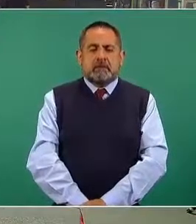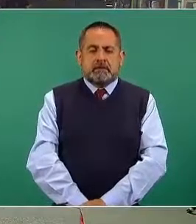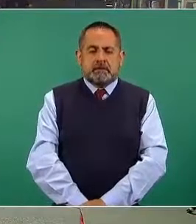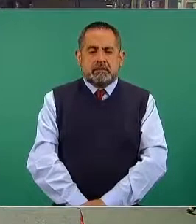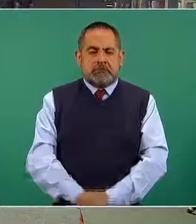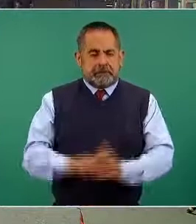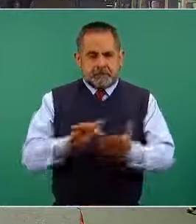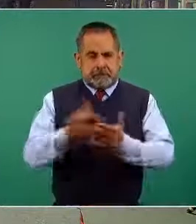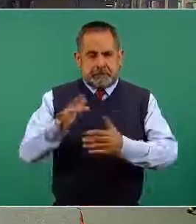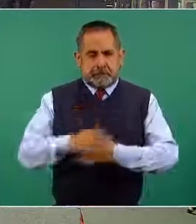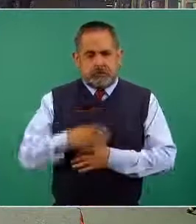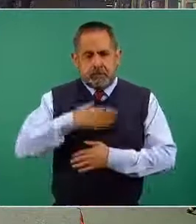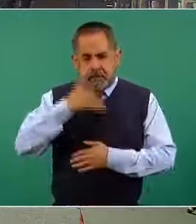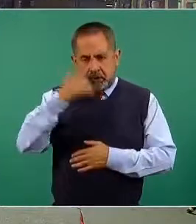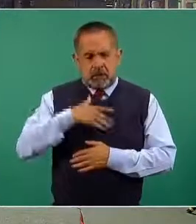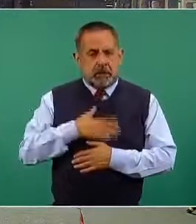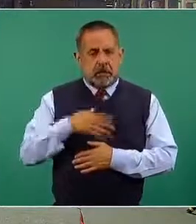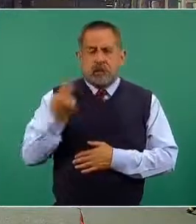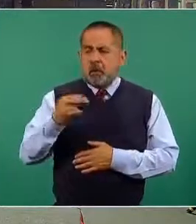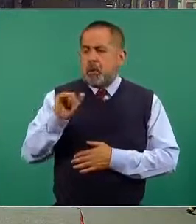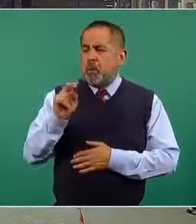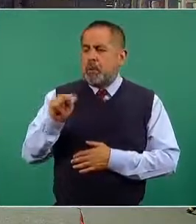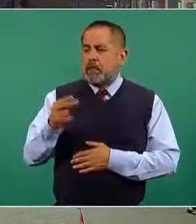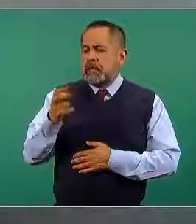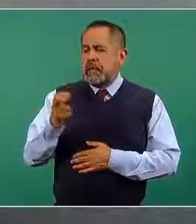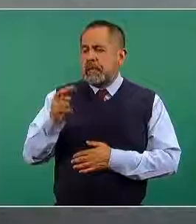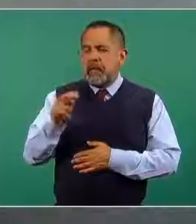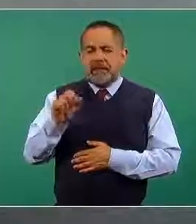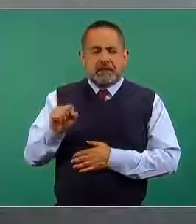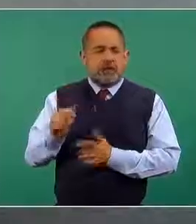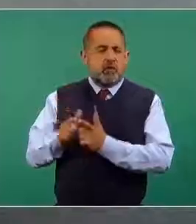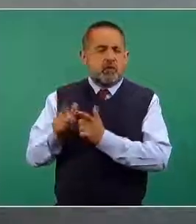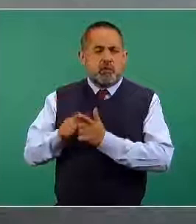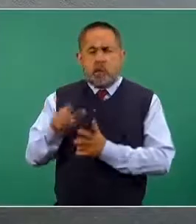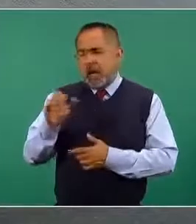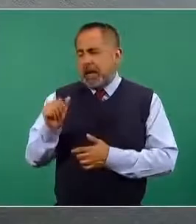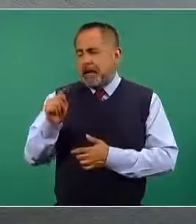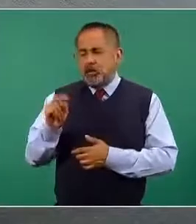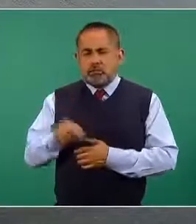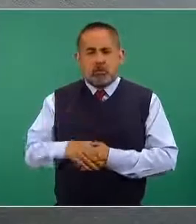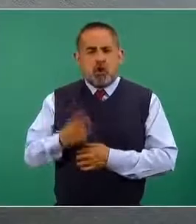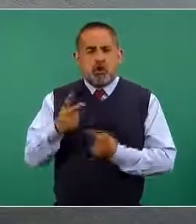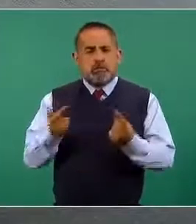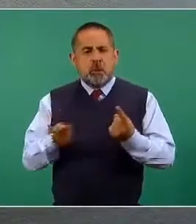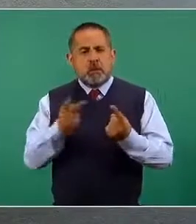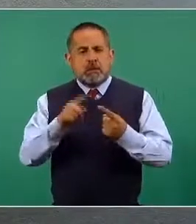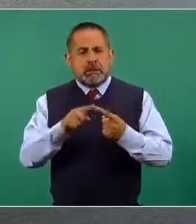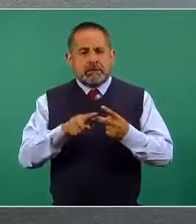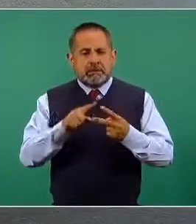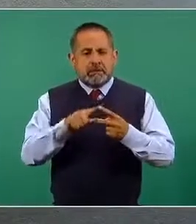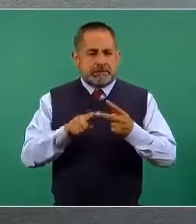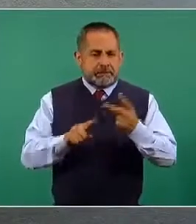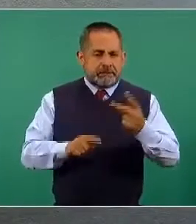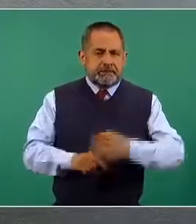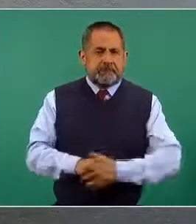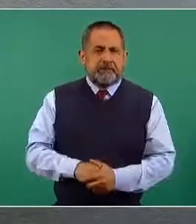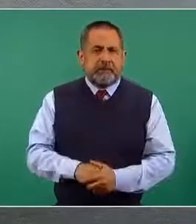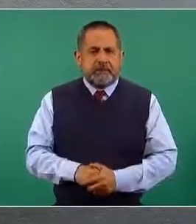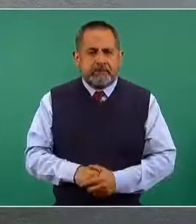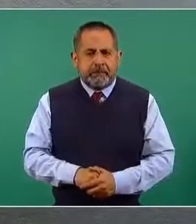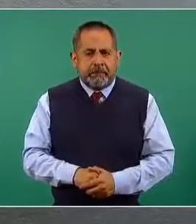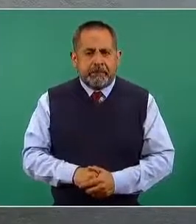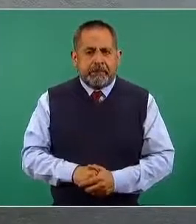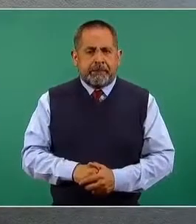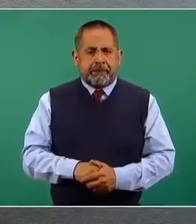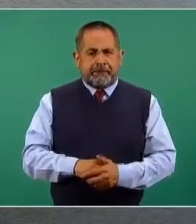Gracias, muy buenas noches, Juan Hernández del periódico Basta de Grupo Cantón. dos preguntas rápidas. La primera, bueno,